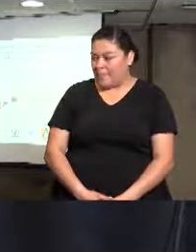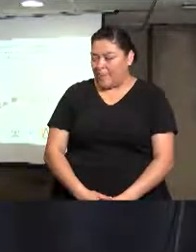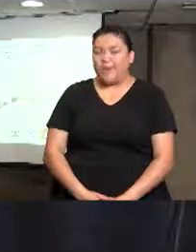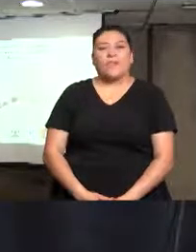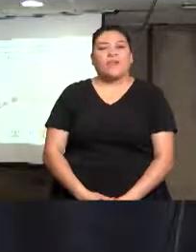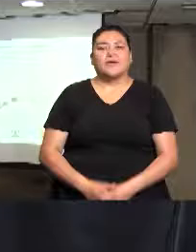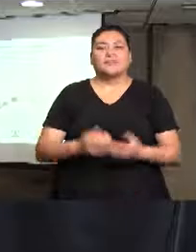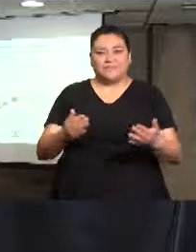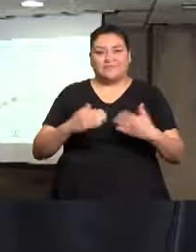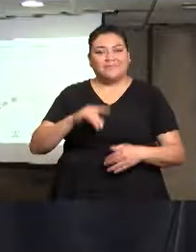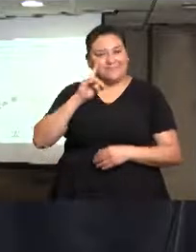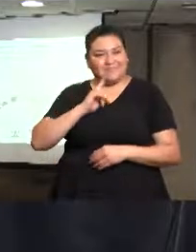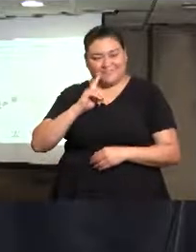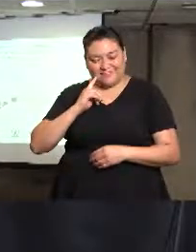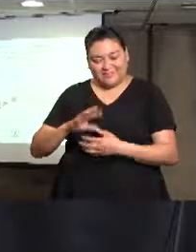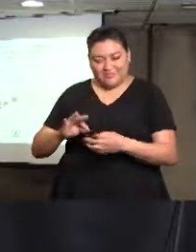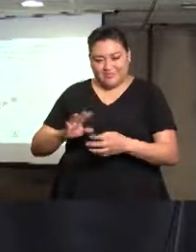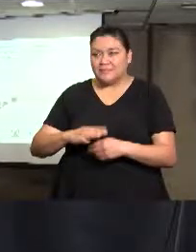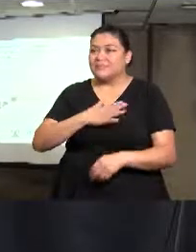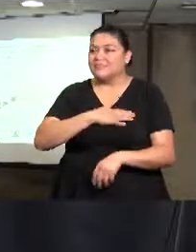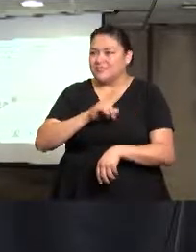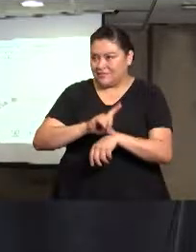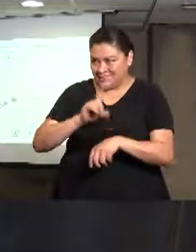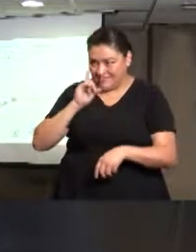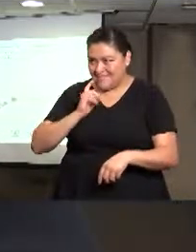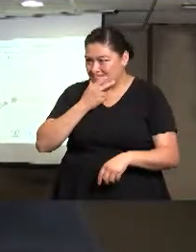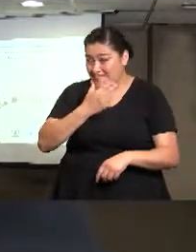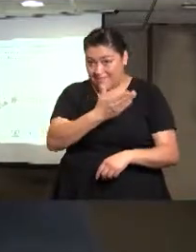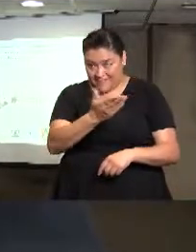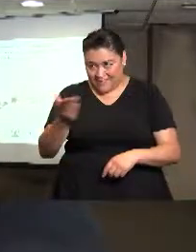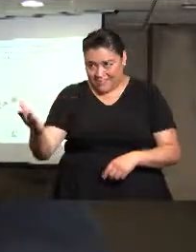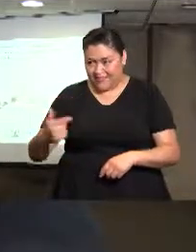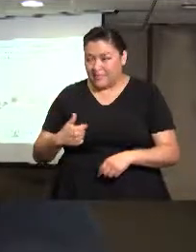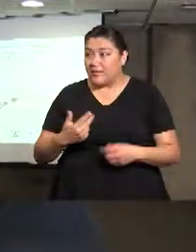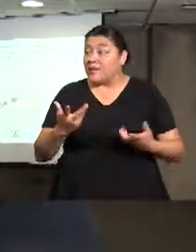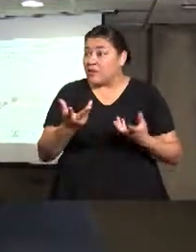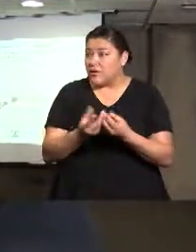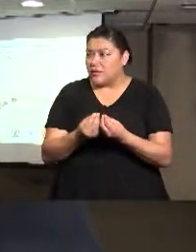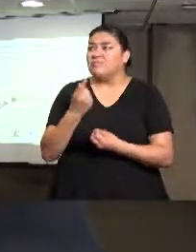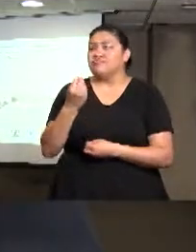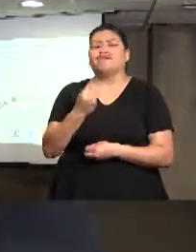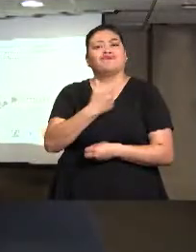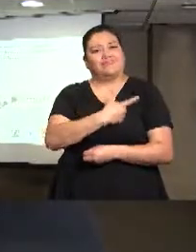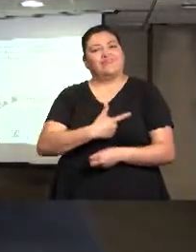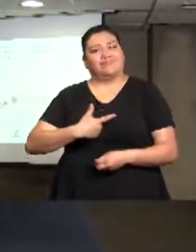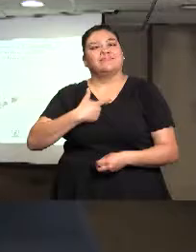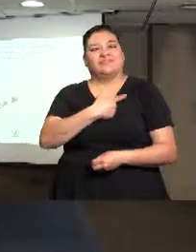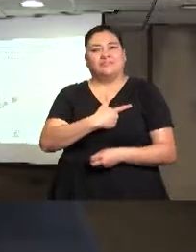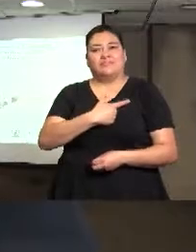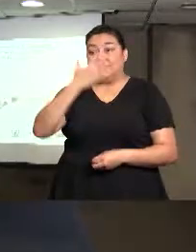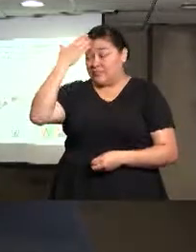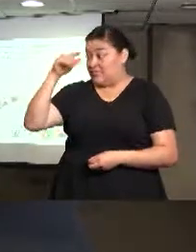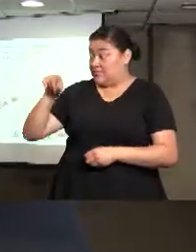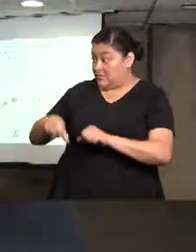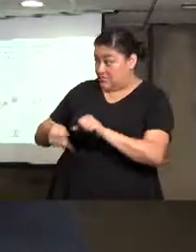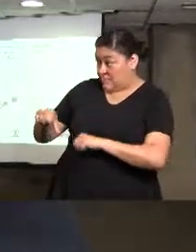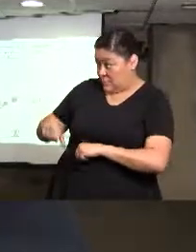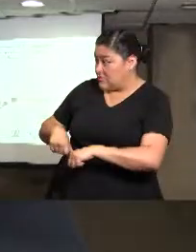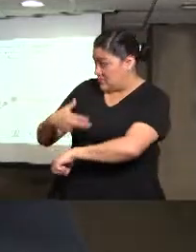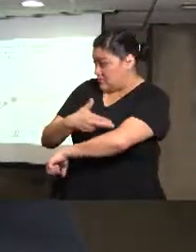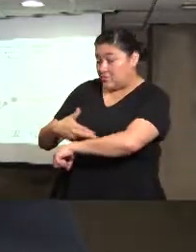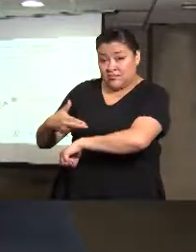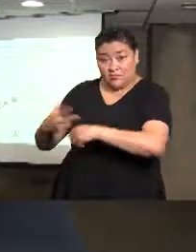Buenos días a todas y a todos. Es un gusto estar aquí con todos ustedes y, por supuesto, en este ánimo de las actividades que estamos